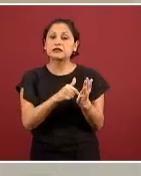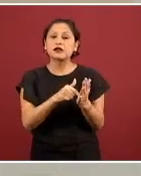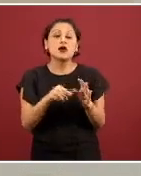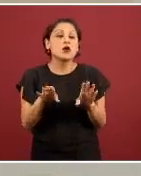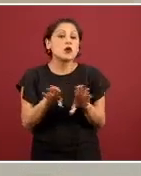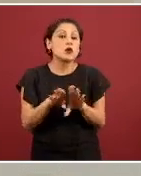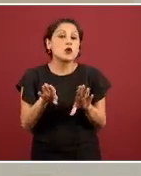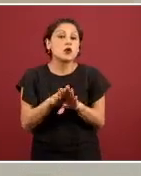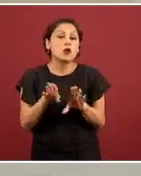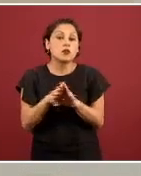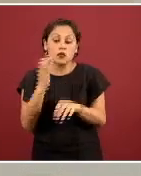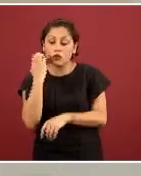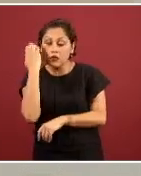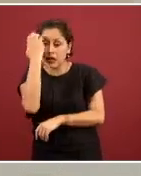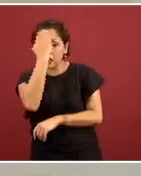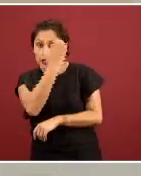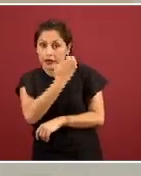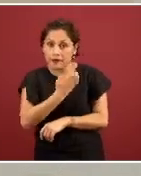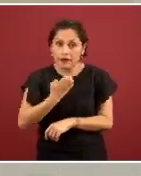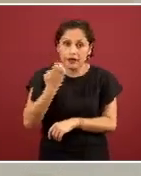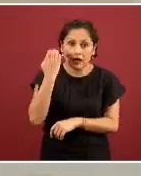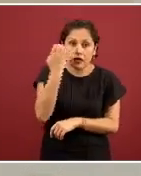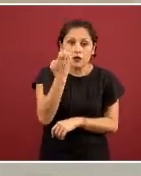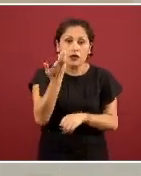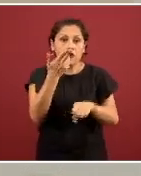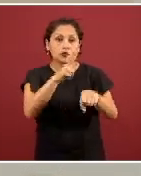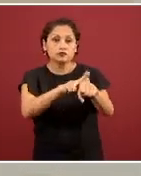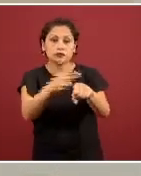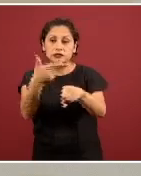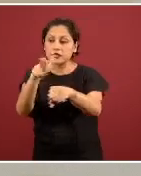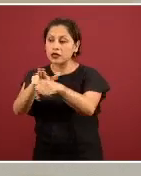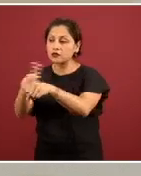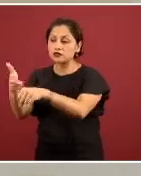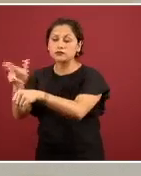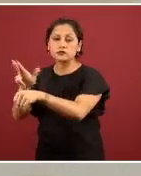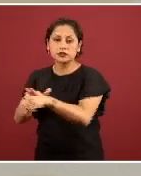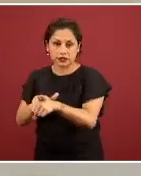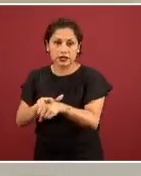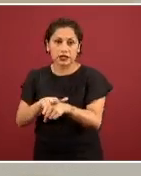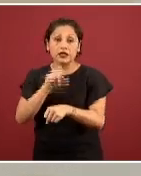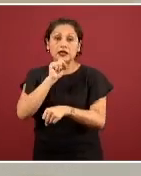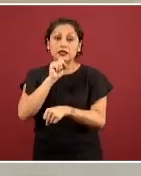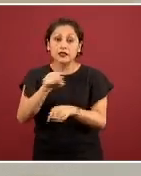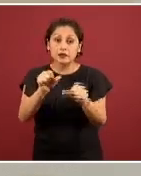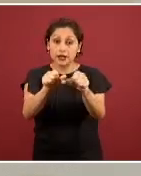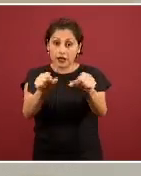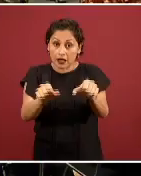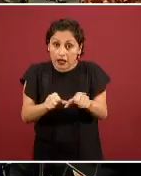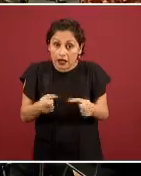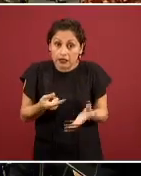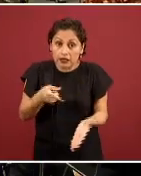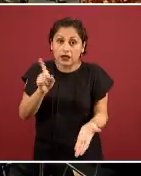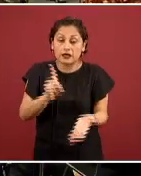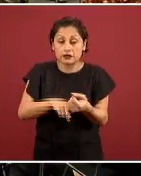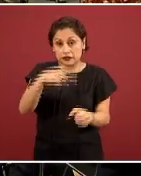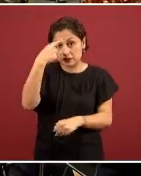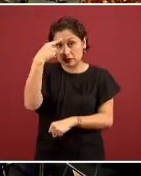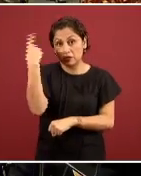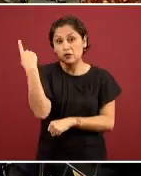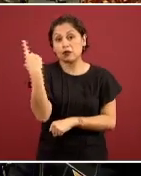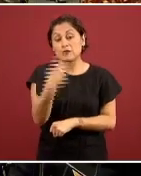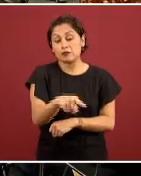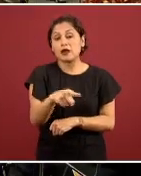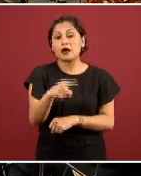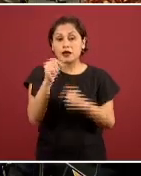de cuáles son las capacidades hospitalarias de atención crítica de cada una de las unidades del Sistema Nacional de Salud,